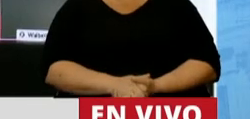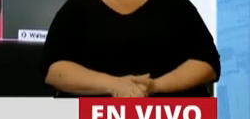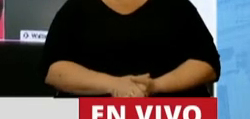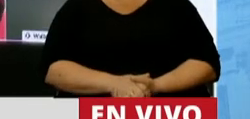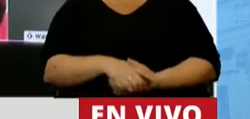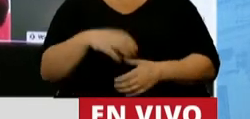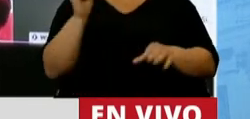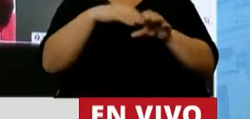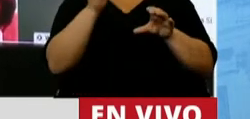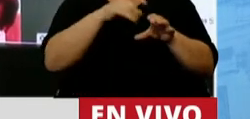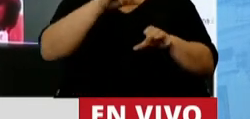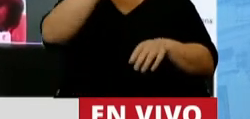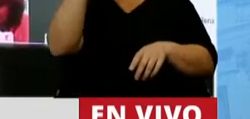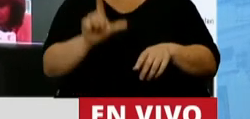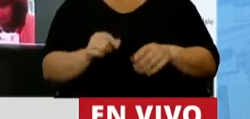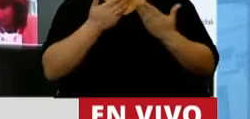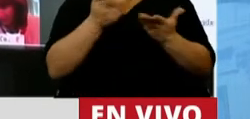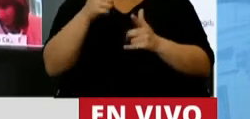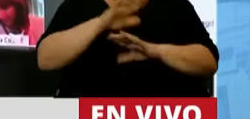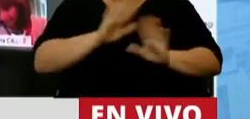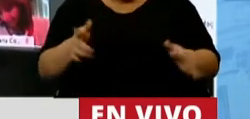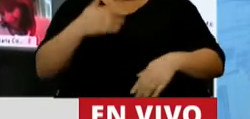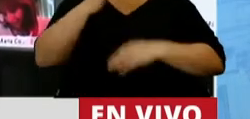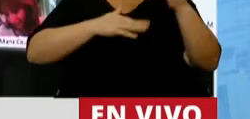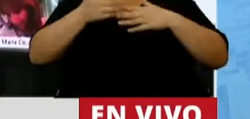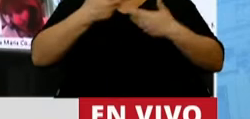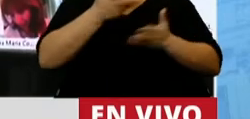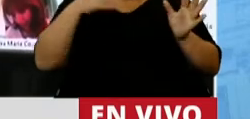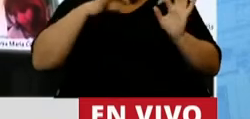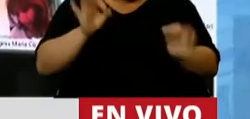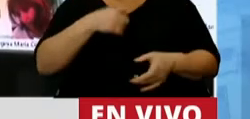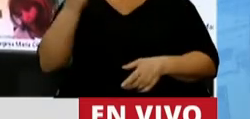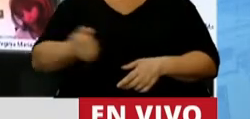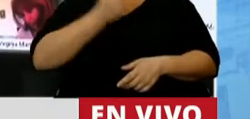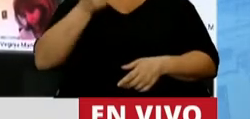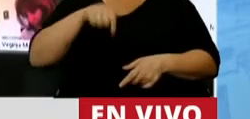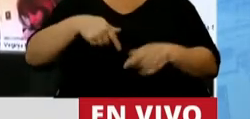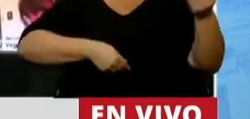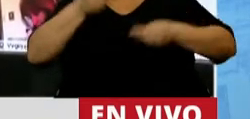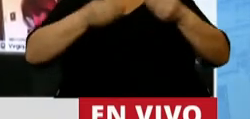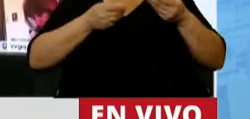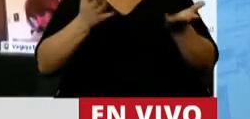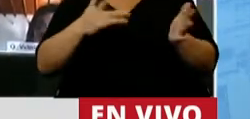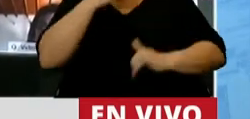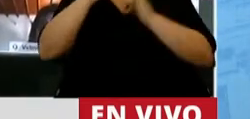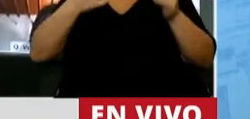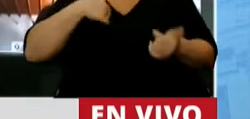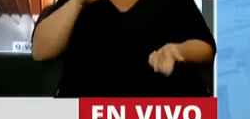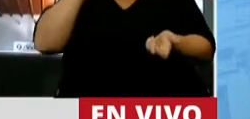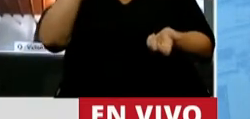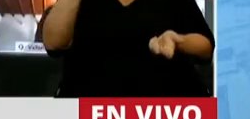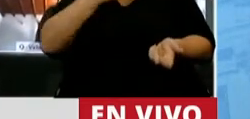No hay más fondo federal solidario. La obra pública entiendo que es un eje importante en este presupuesto, pero déjenme hablarles de mi